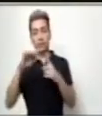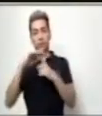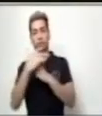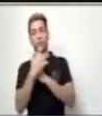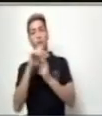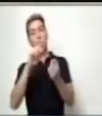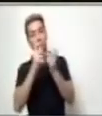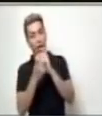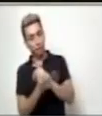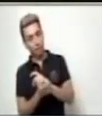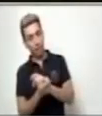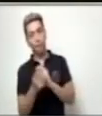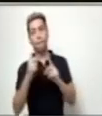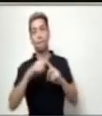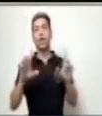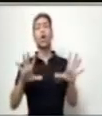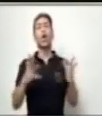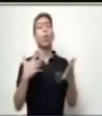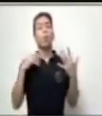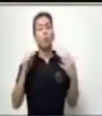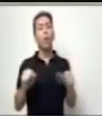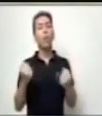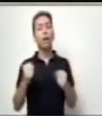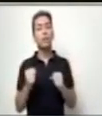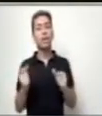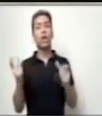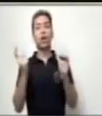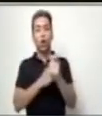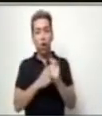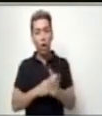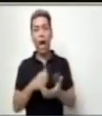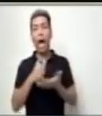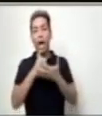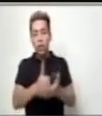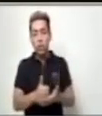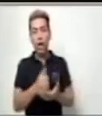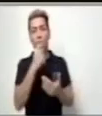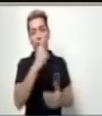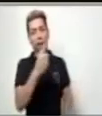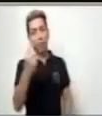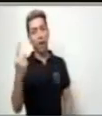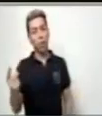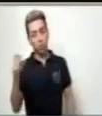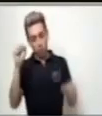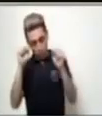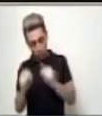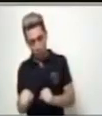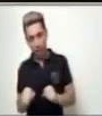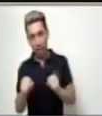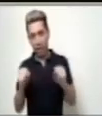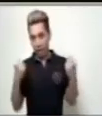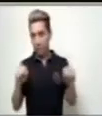cambie, pero solo lo podremos lograr con la ayuda que cada uno pueda ejercer.